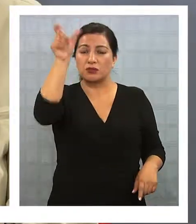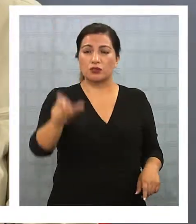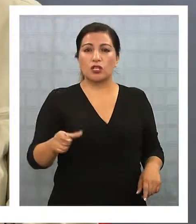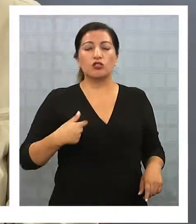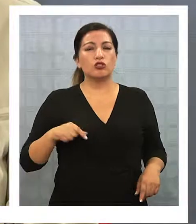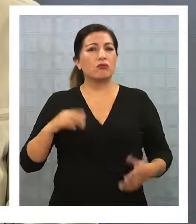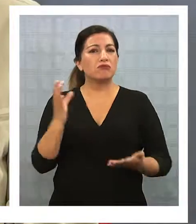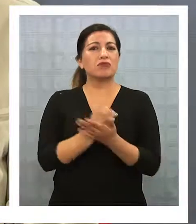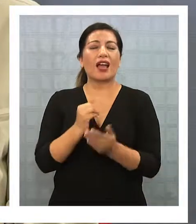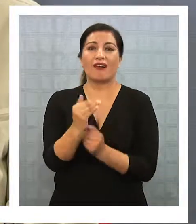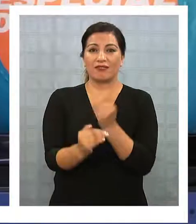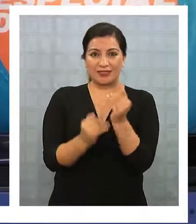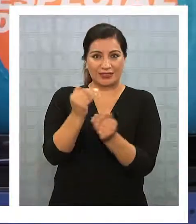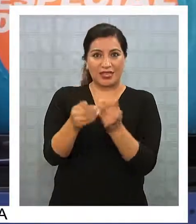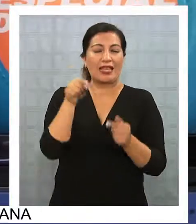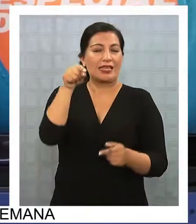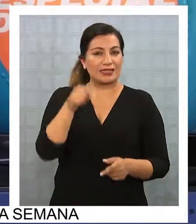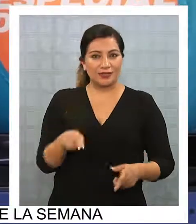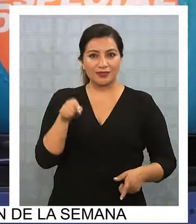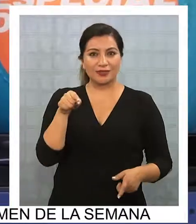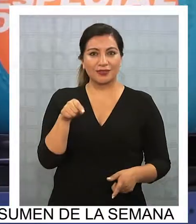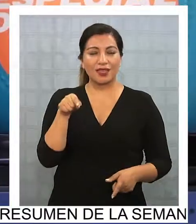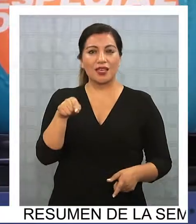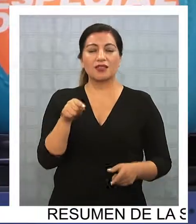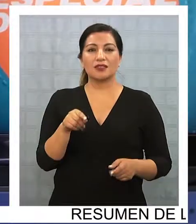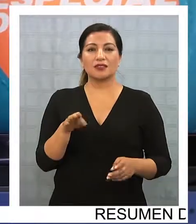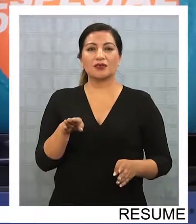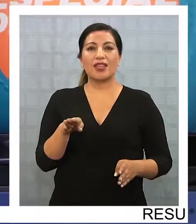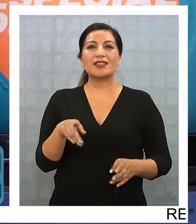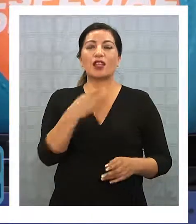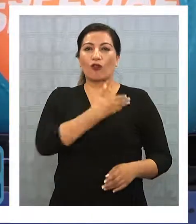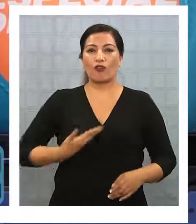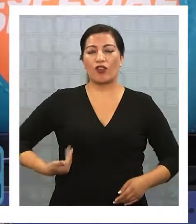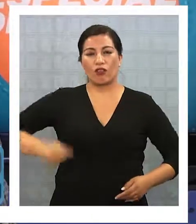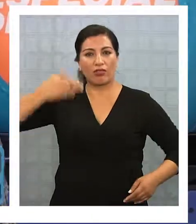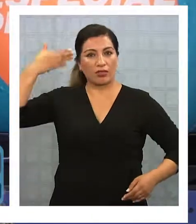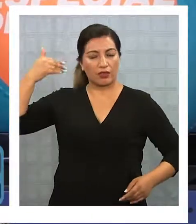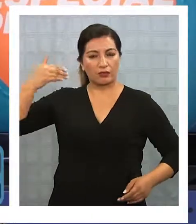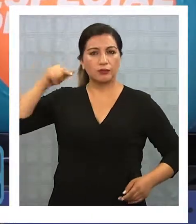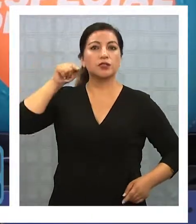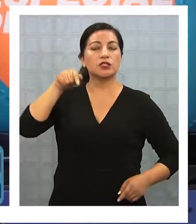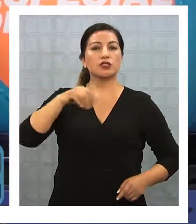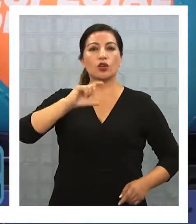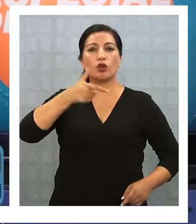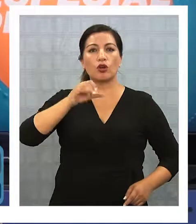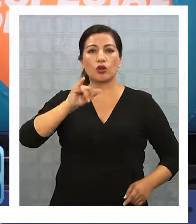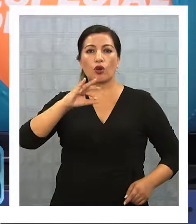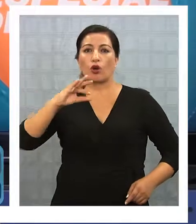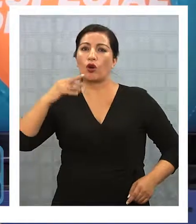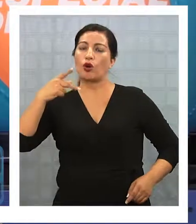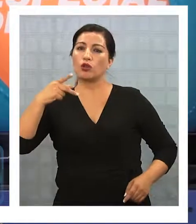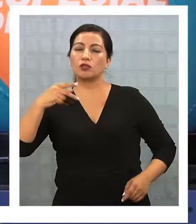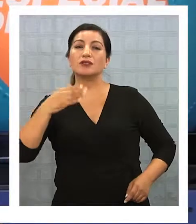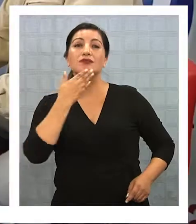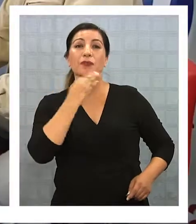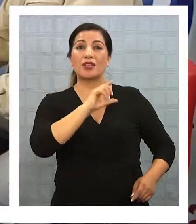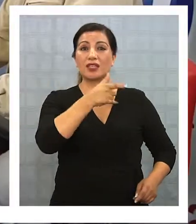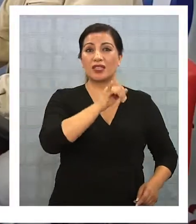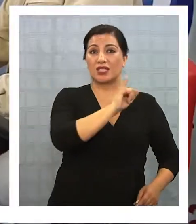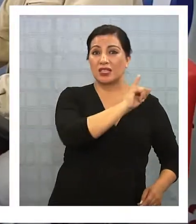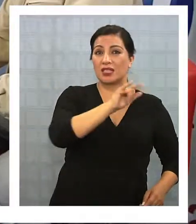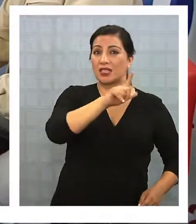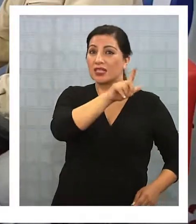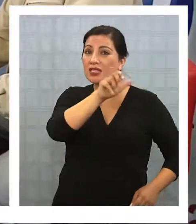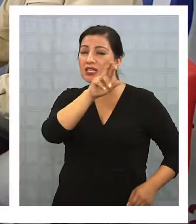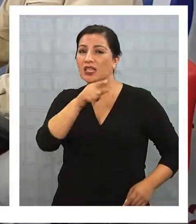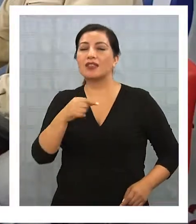a lo mejor a partir de ahí uno logra avanzar creo que esa fue la base de gobiernos anteriores yo creo que el Goich y